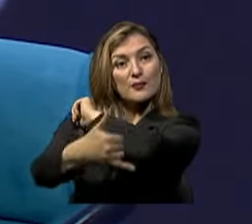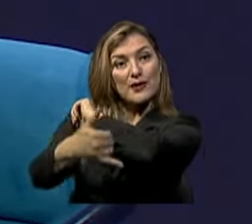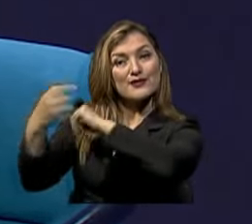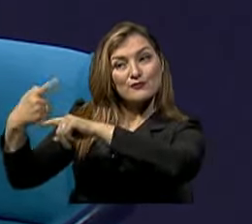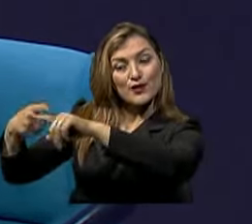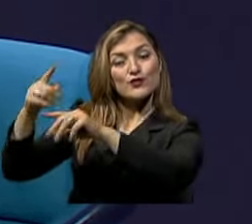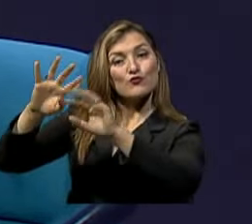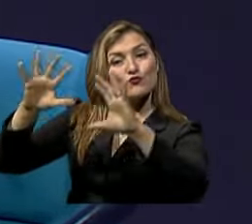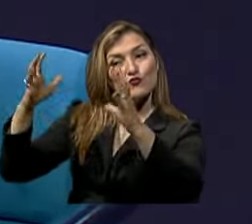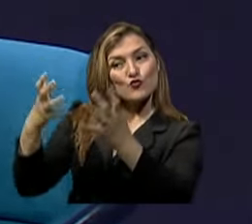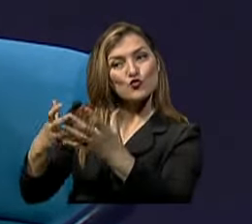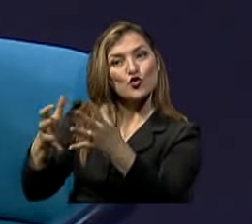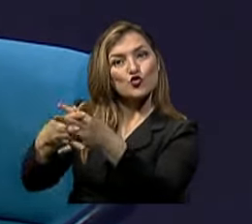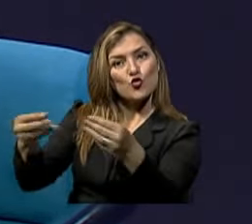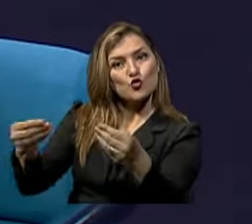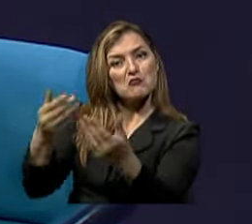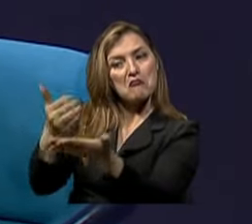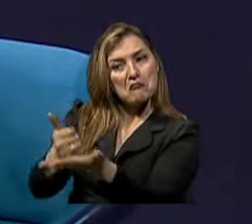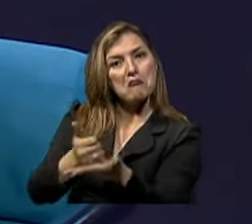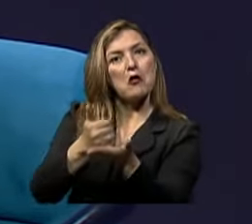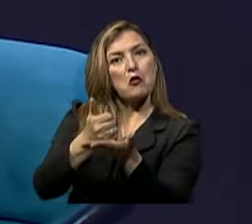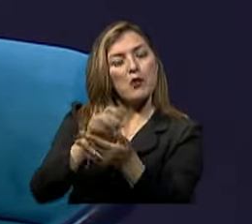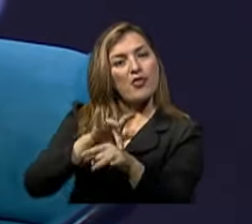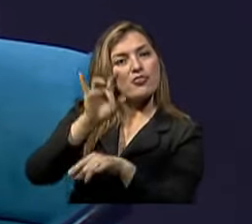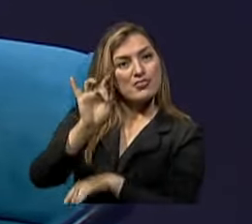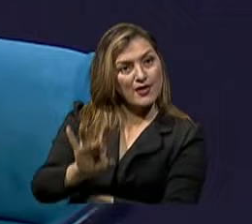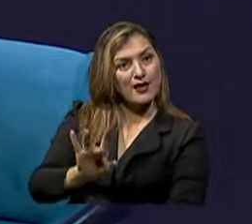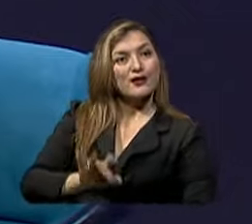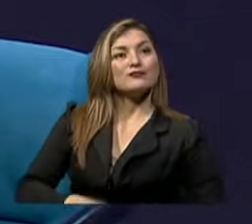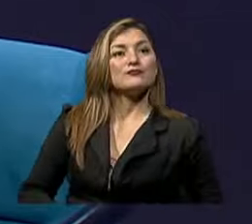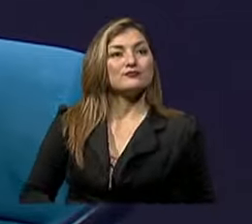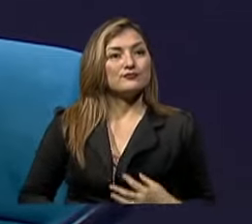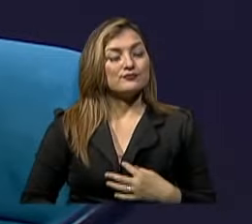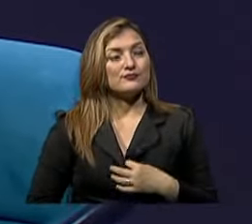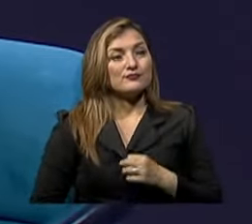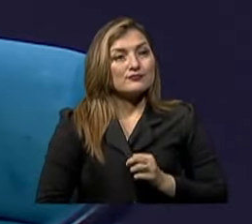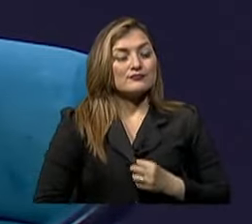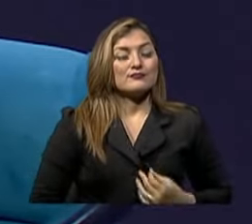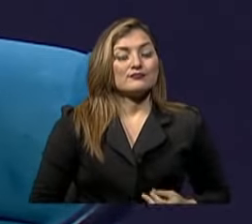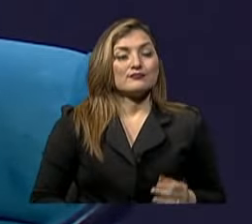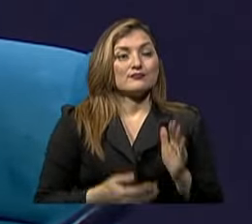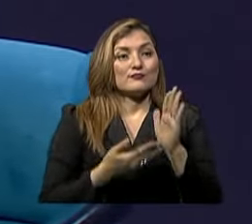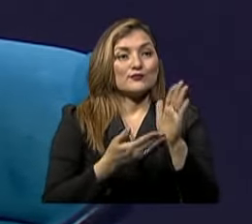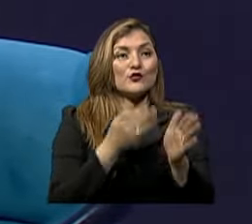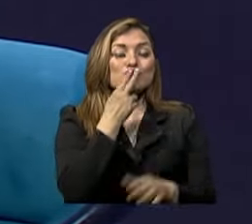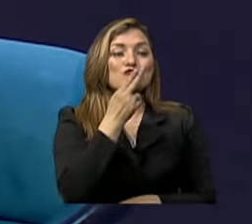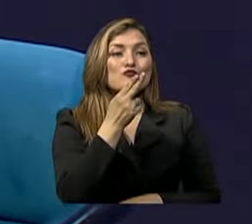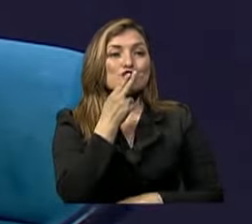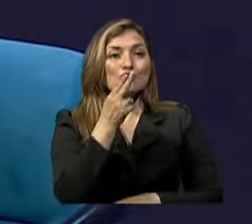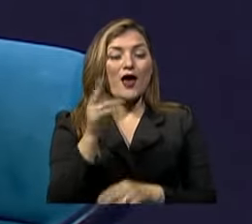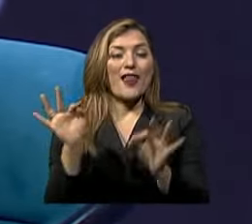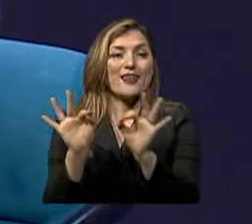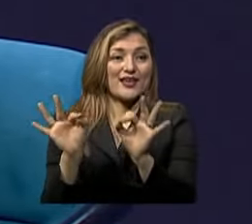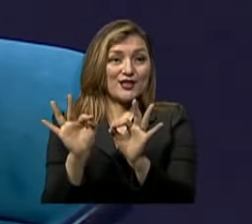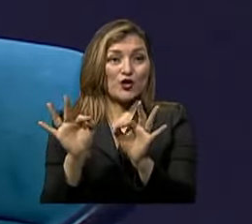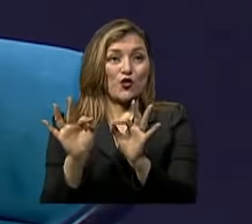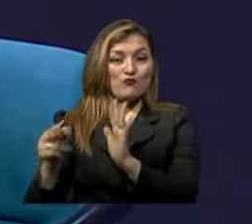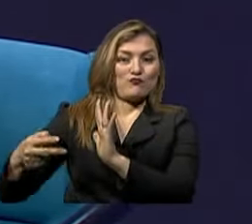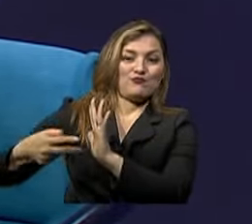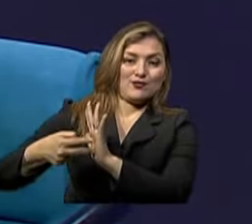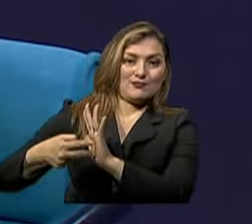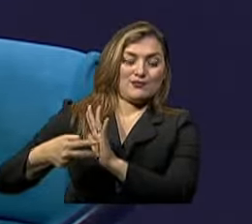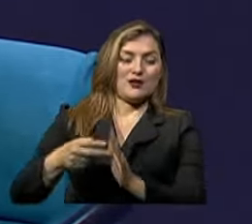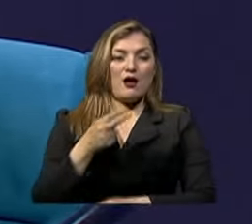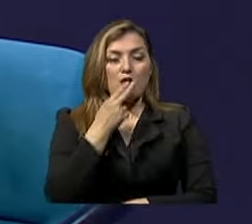eficaces En el abandono De ese hábito tabáquico Ahí tienes tú El cigarrillo electrónico Ahí tienes tú Los